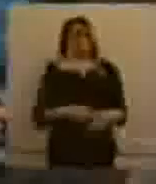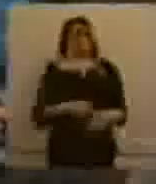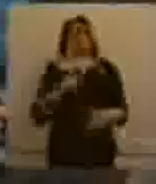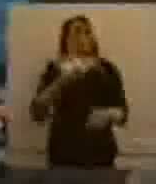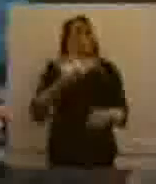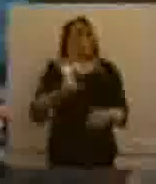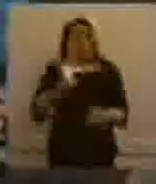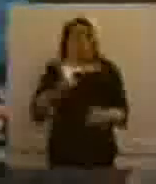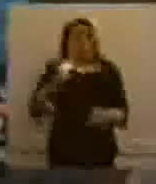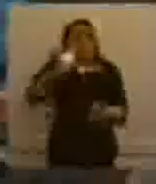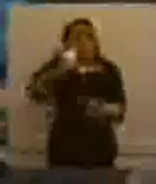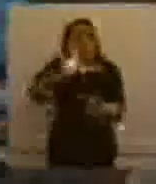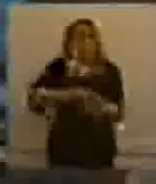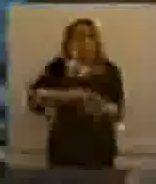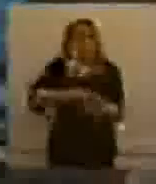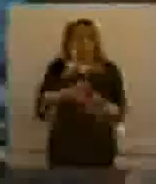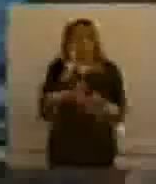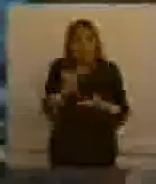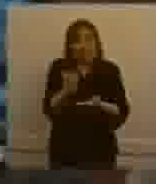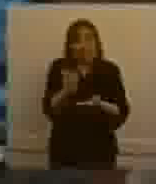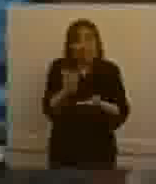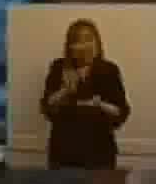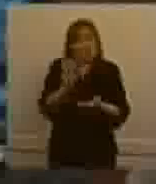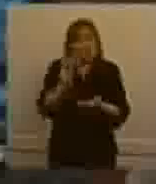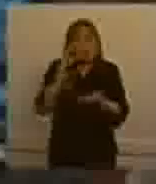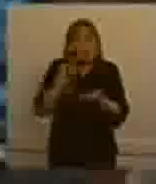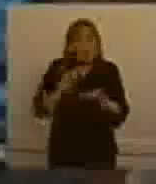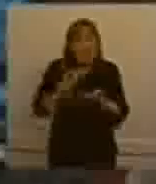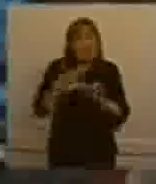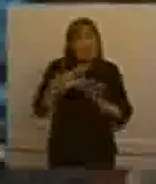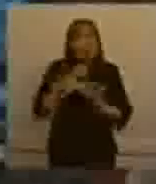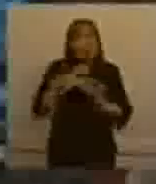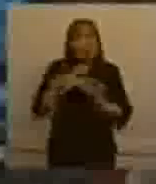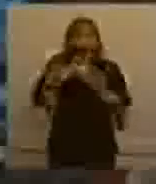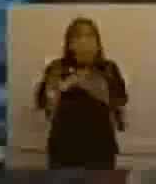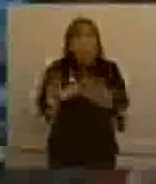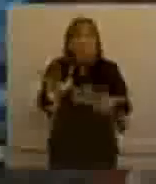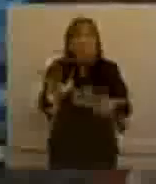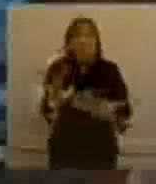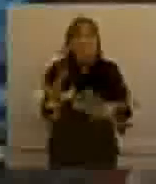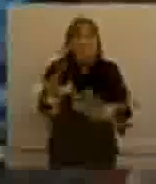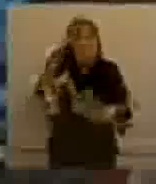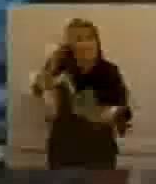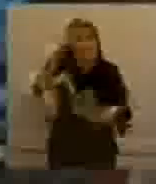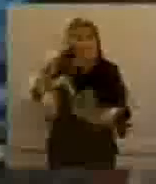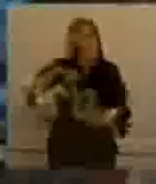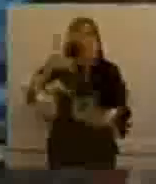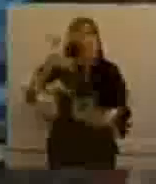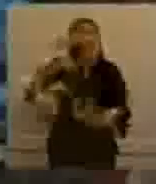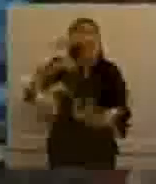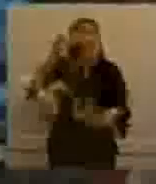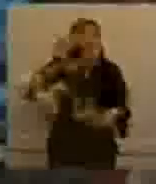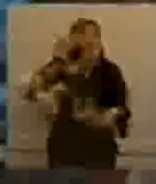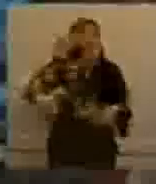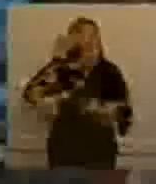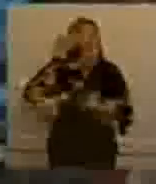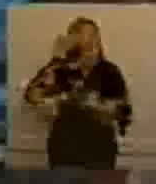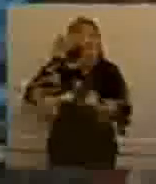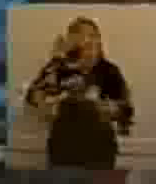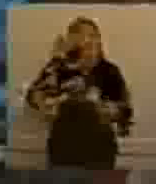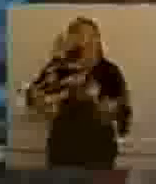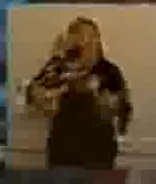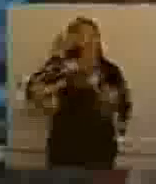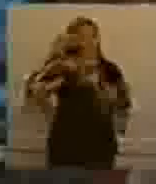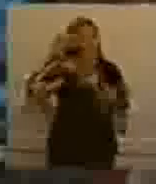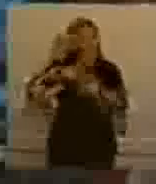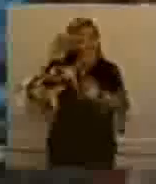Diferimiento del pago de impuestos por 60 días, suspensión de juicios de ejecución fiscal y de plazos procesales y extensión del